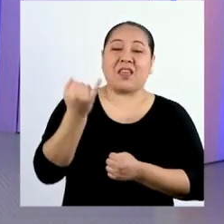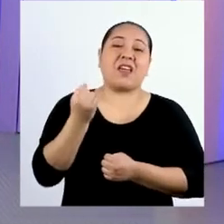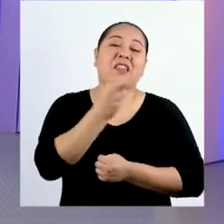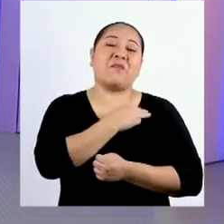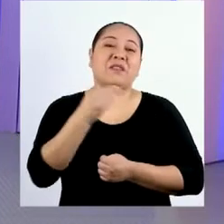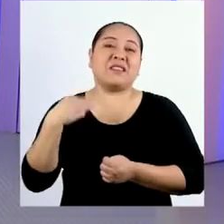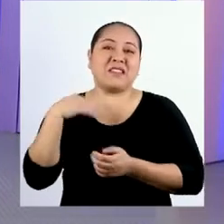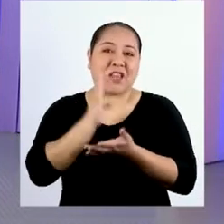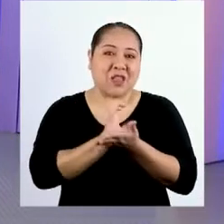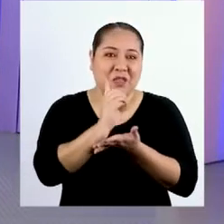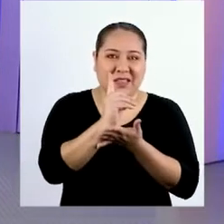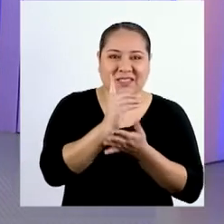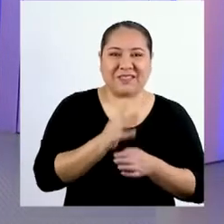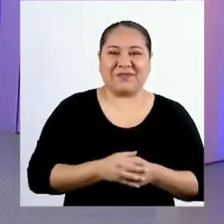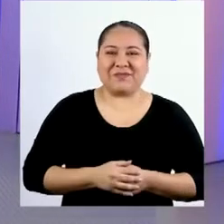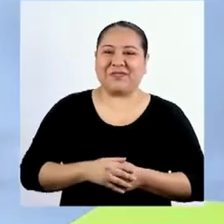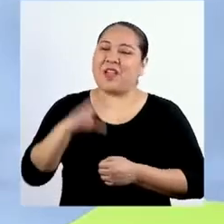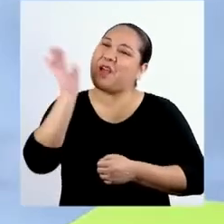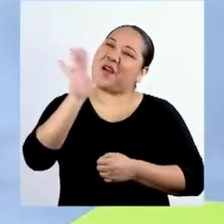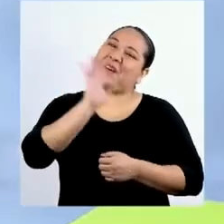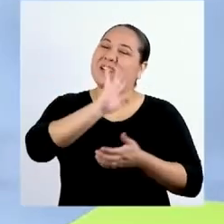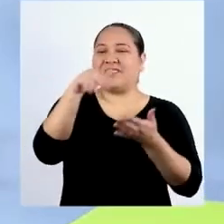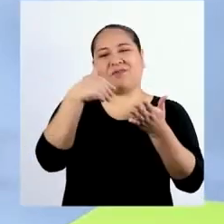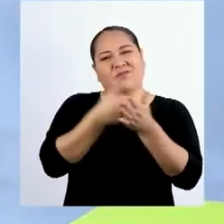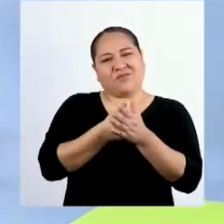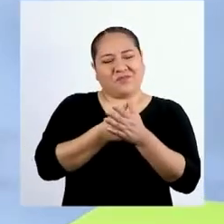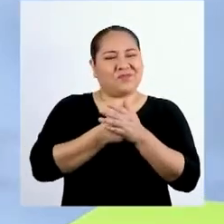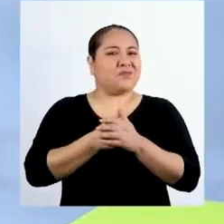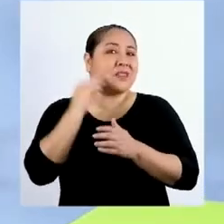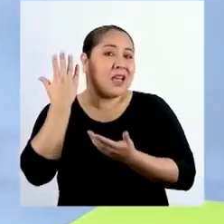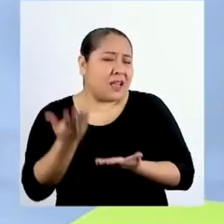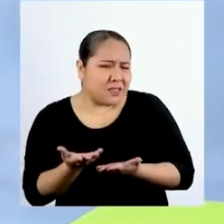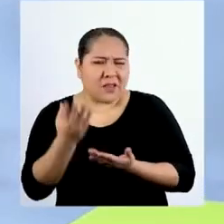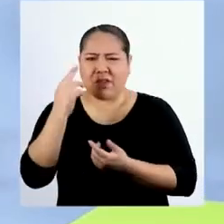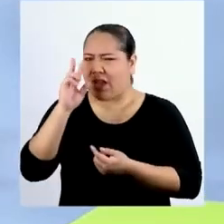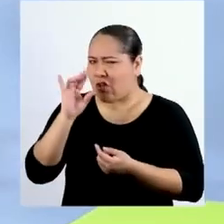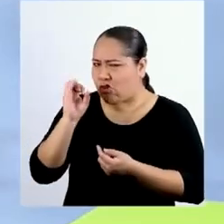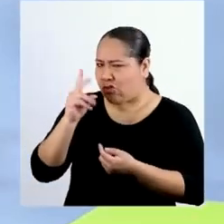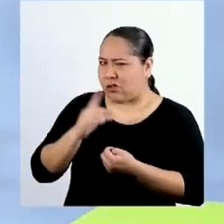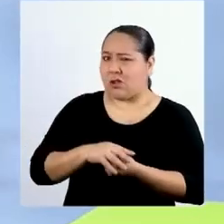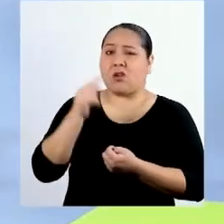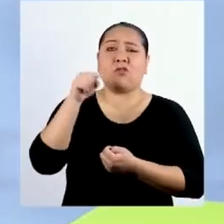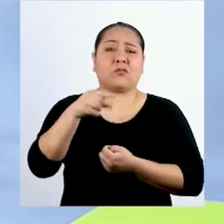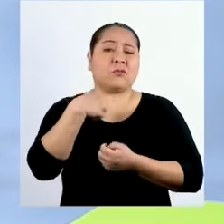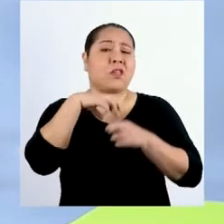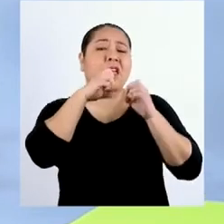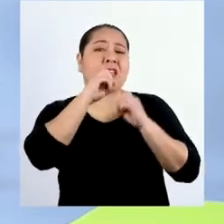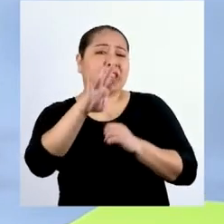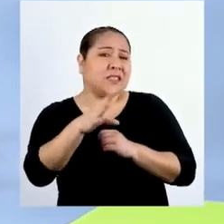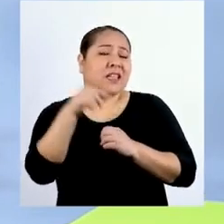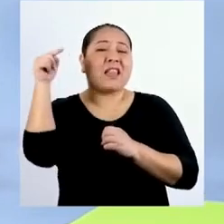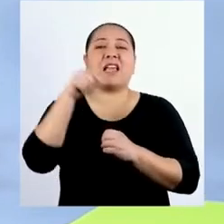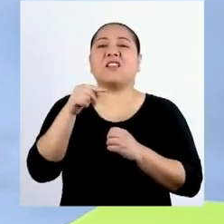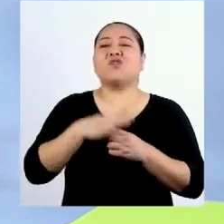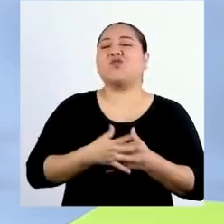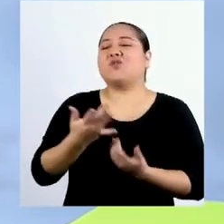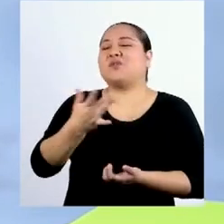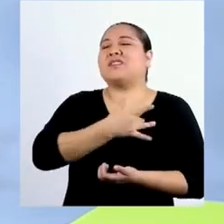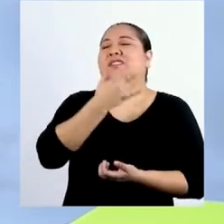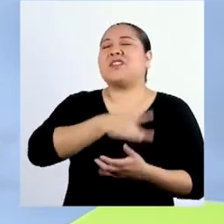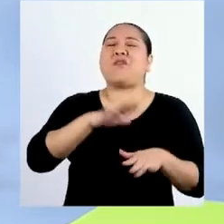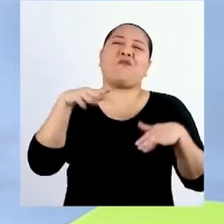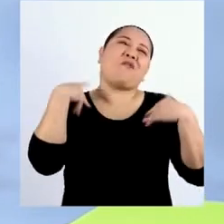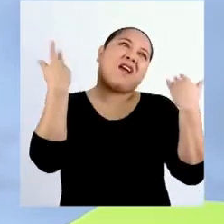una iniciativa del Ministerio de Educación. Hola a todas y todos. ¿Sabes qué, Rodrigo? Déjame decir que estoy